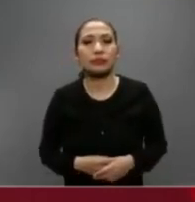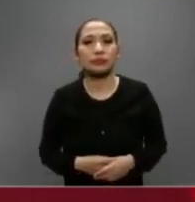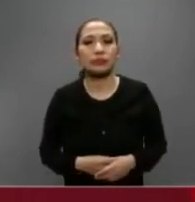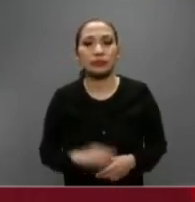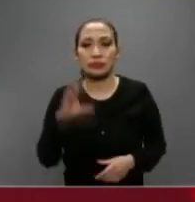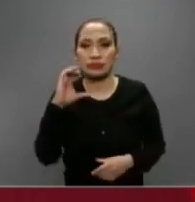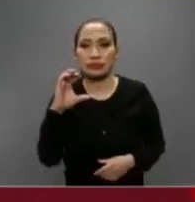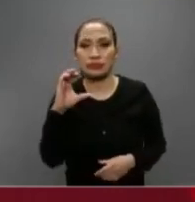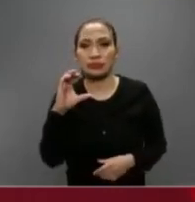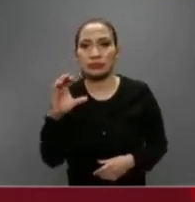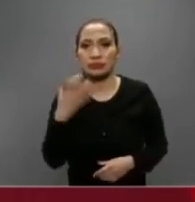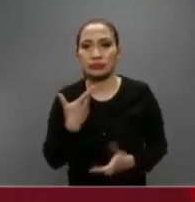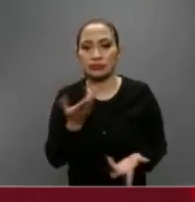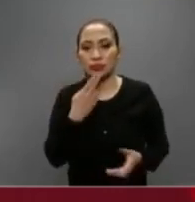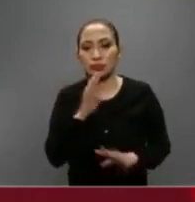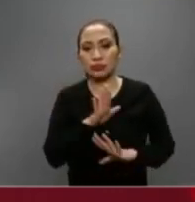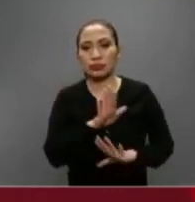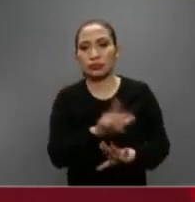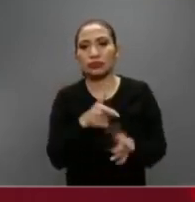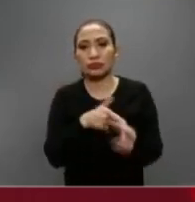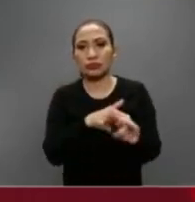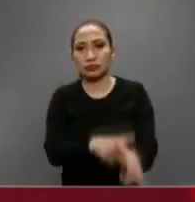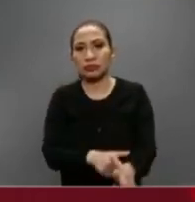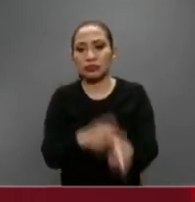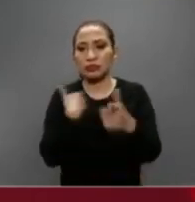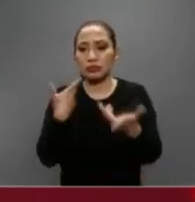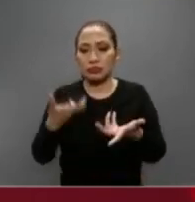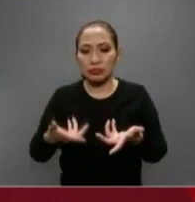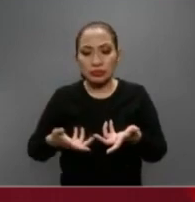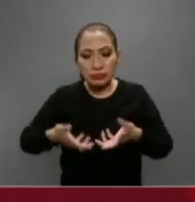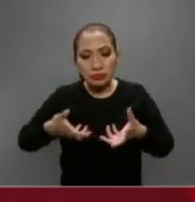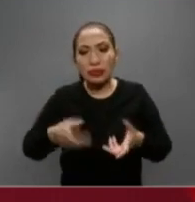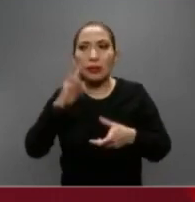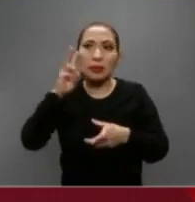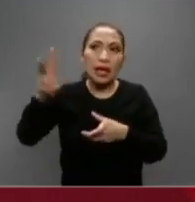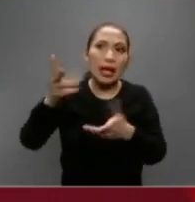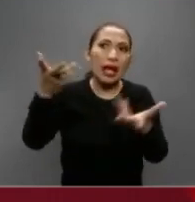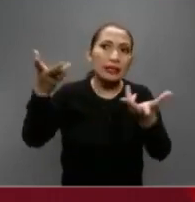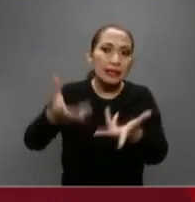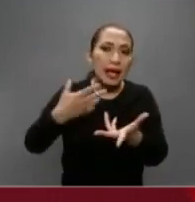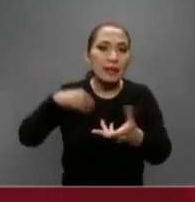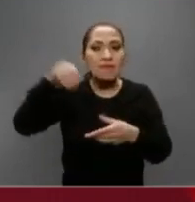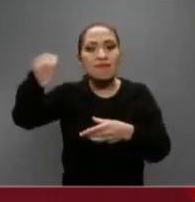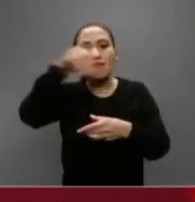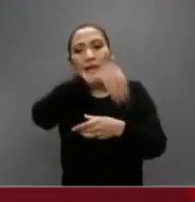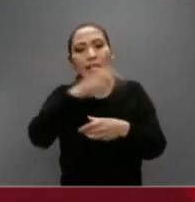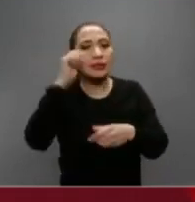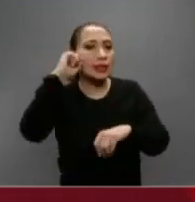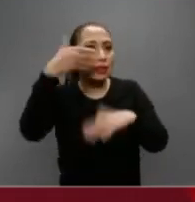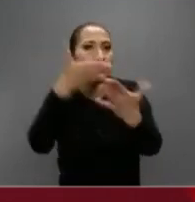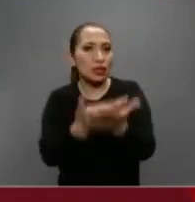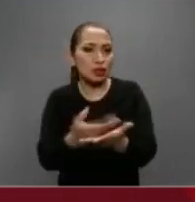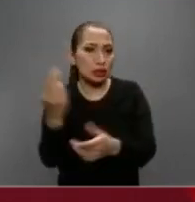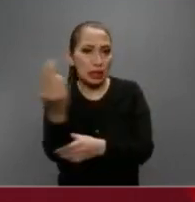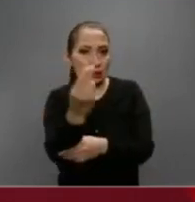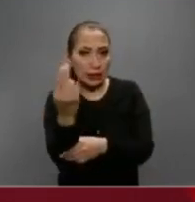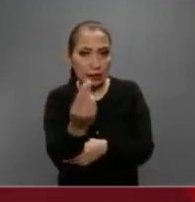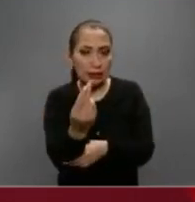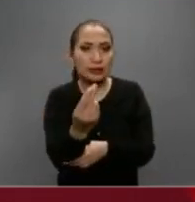E inciso C, la conservación y mantenimiento de la infraestructura crítica que asegura la producción y distribución de servicios